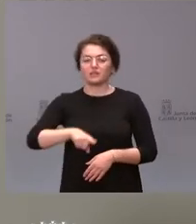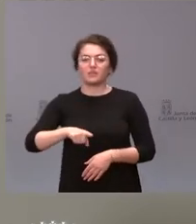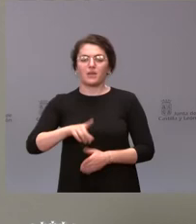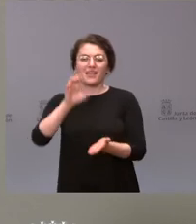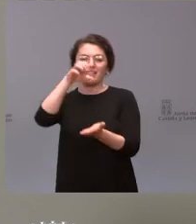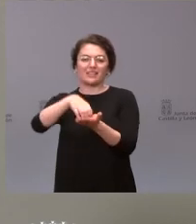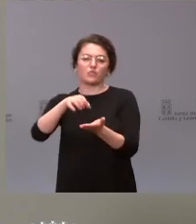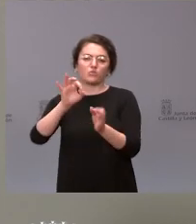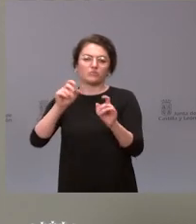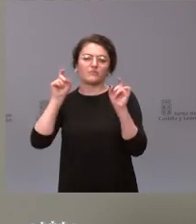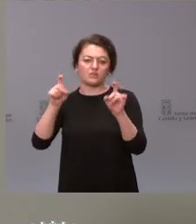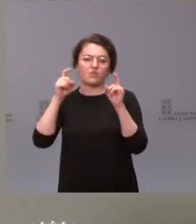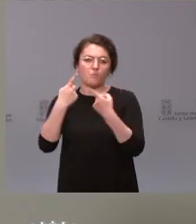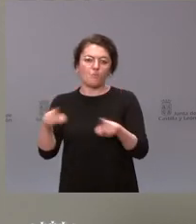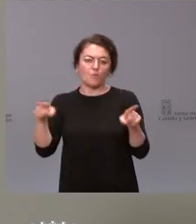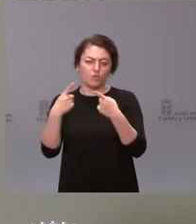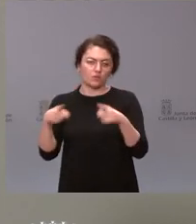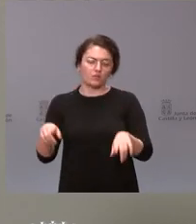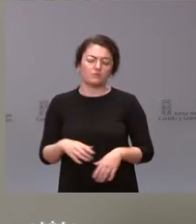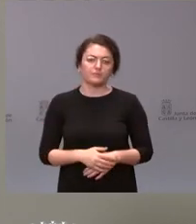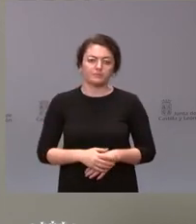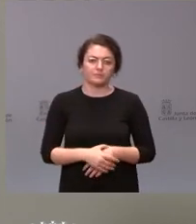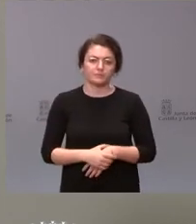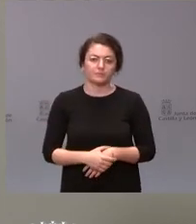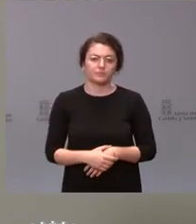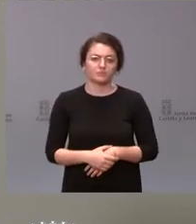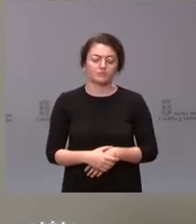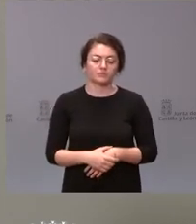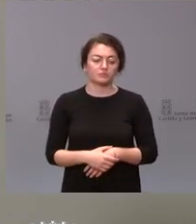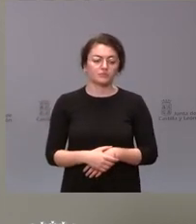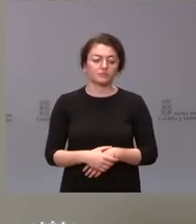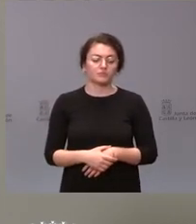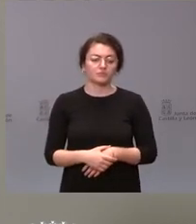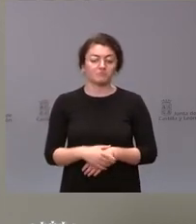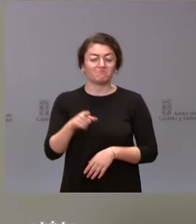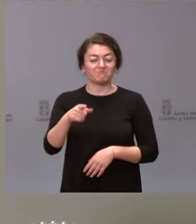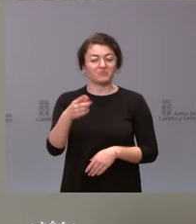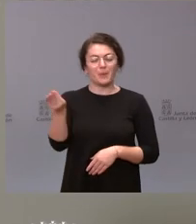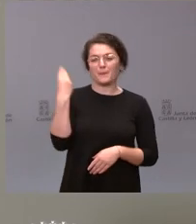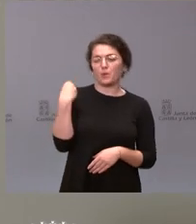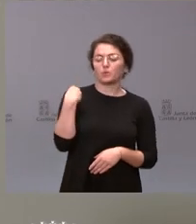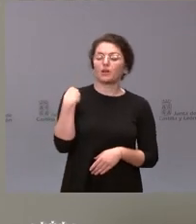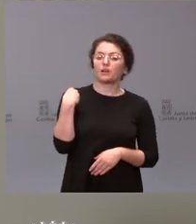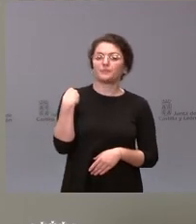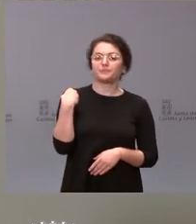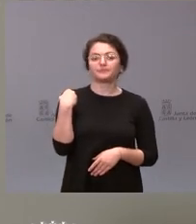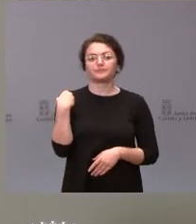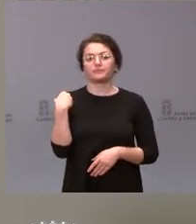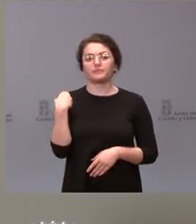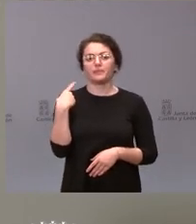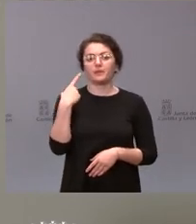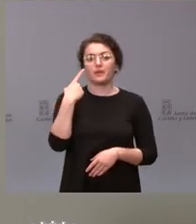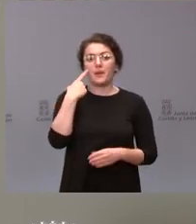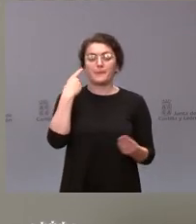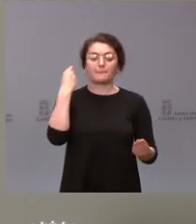Música en la ciudad de León. Y me plantea usted que cómo valoramos la oportunidad de